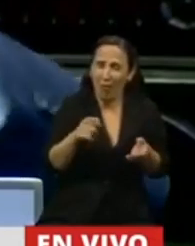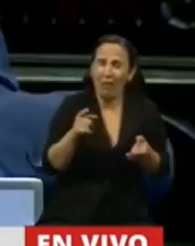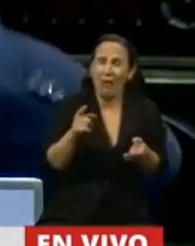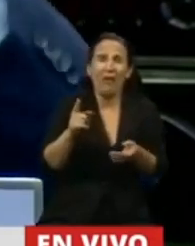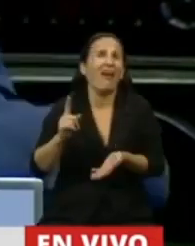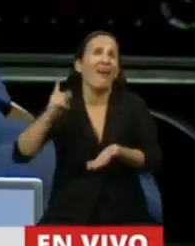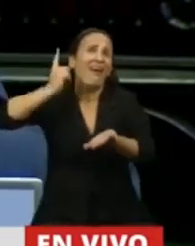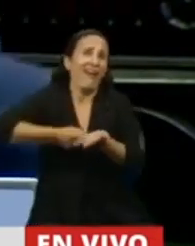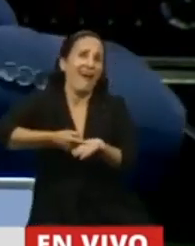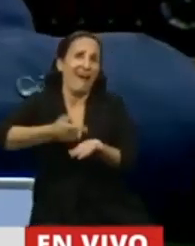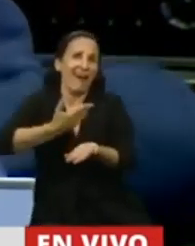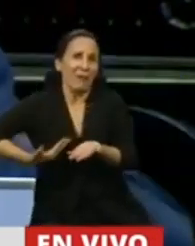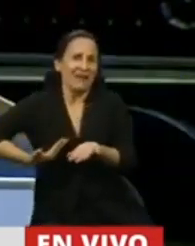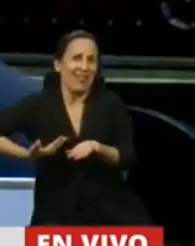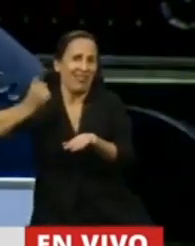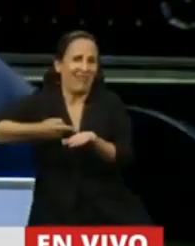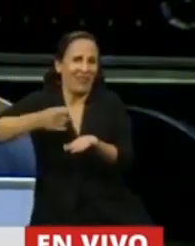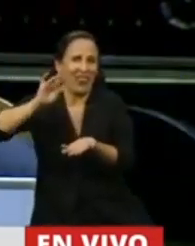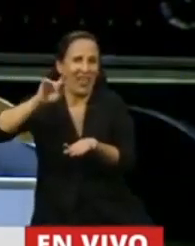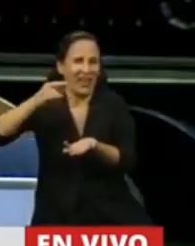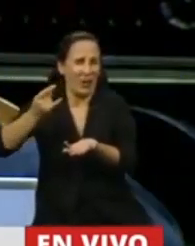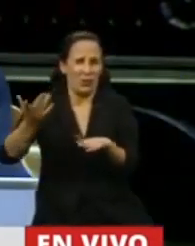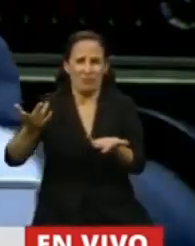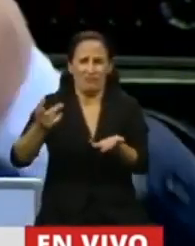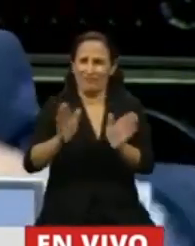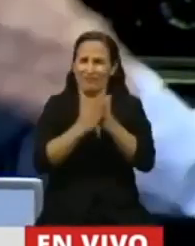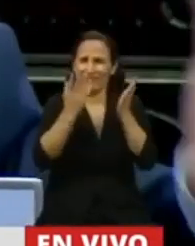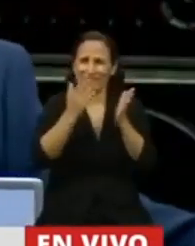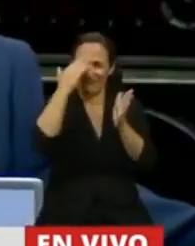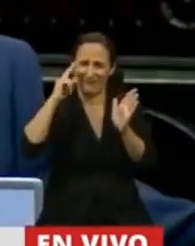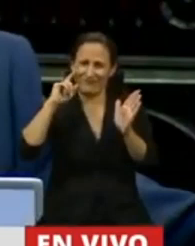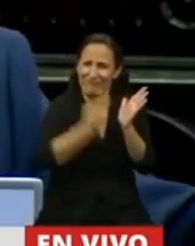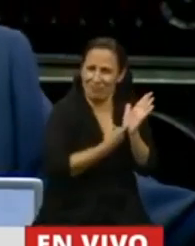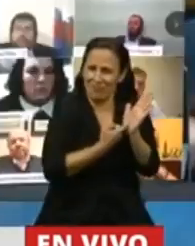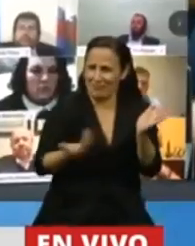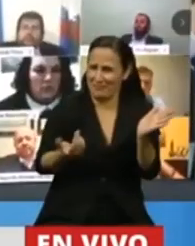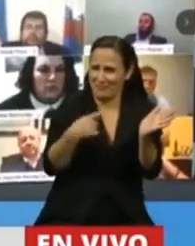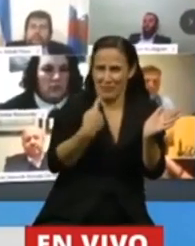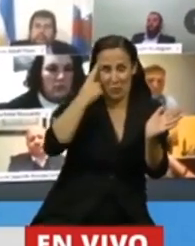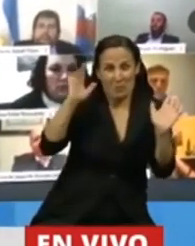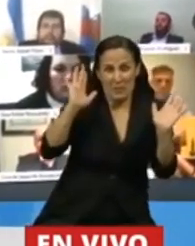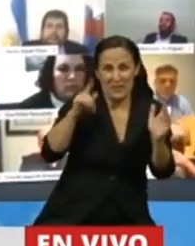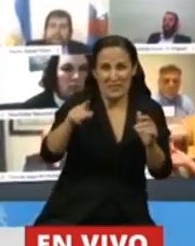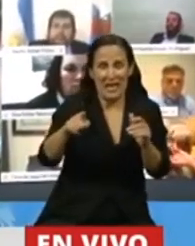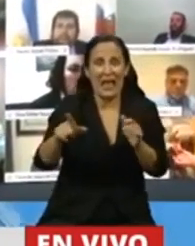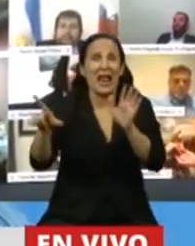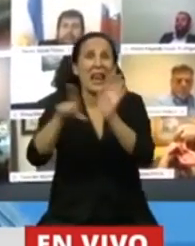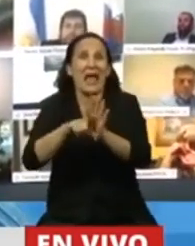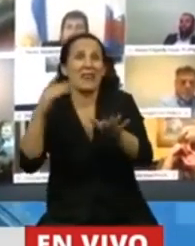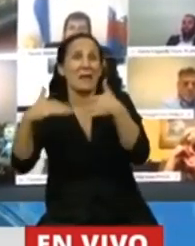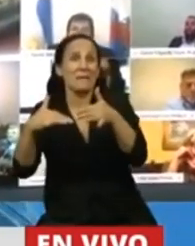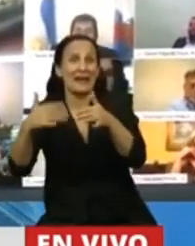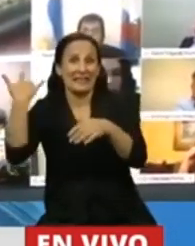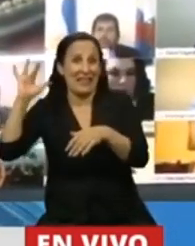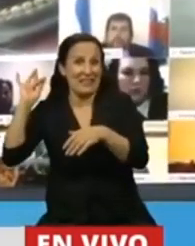un DNU que a su vez en nuestro criterio es inconstitucional porque la facultad que tiene después de la ley de emergencia de diciembre no ha